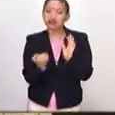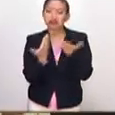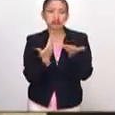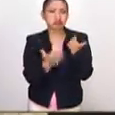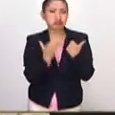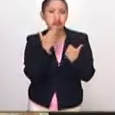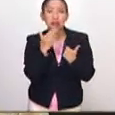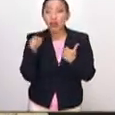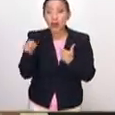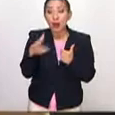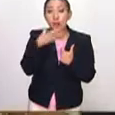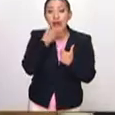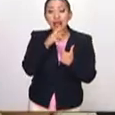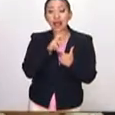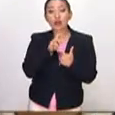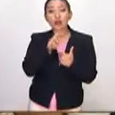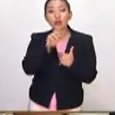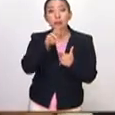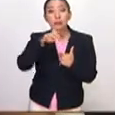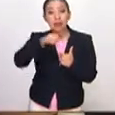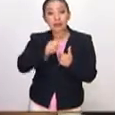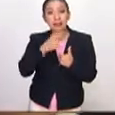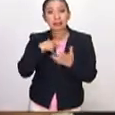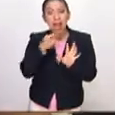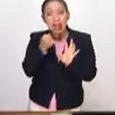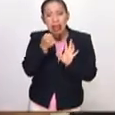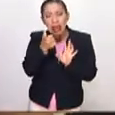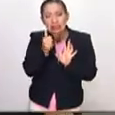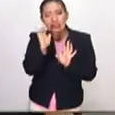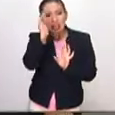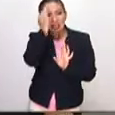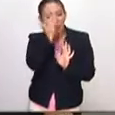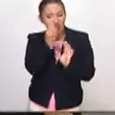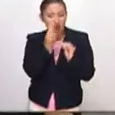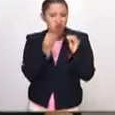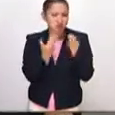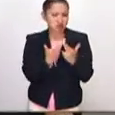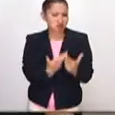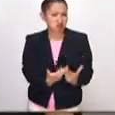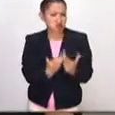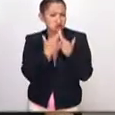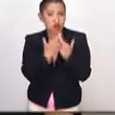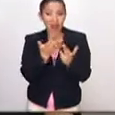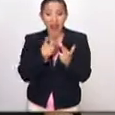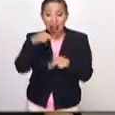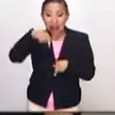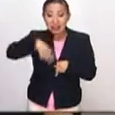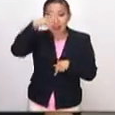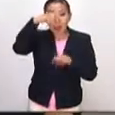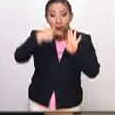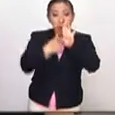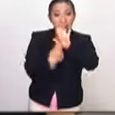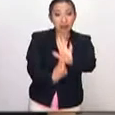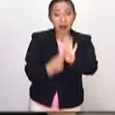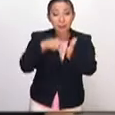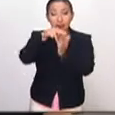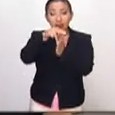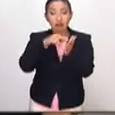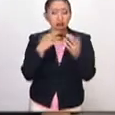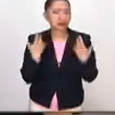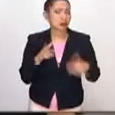cuando él ya está en la cima del conocimiento. Y tener esta pieza en México es